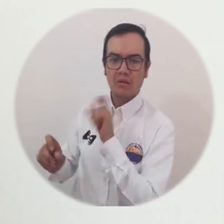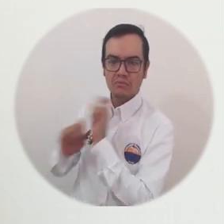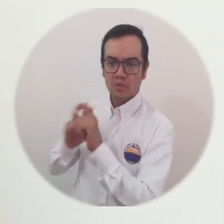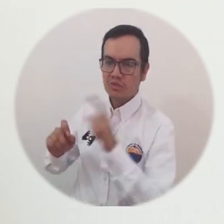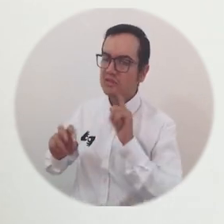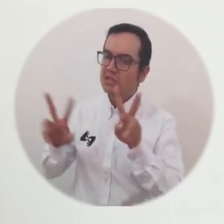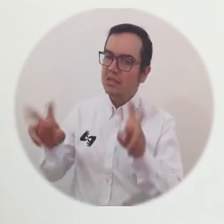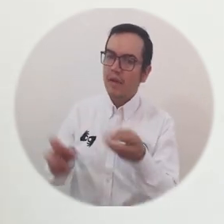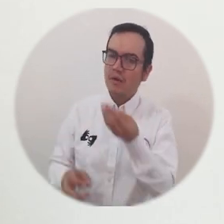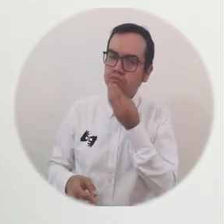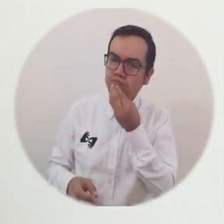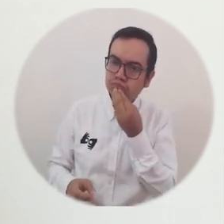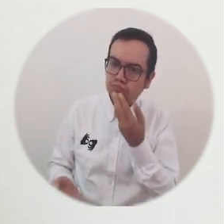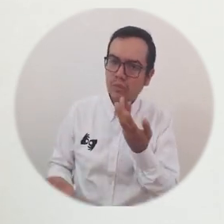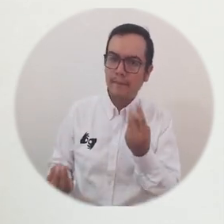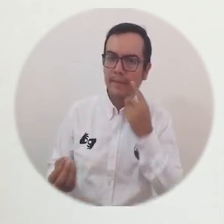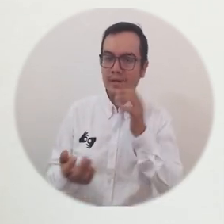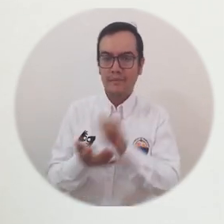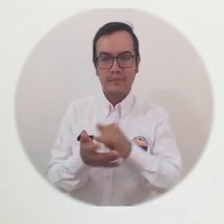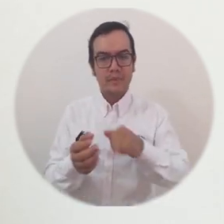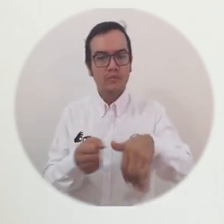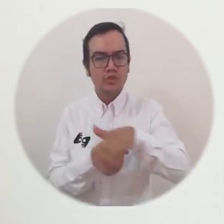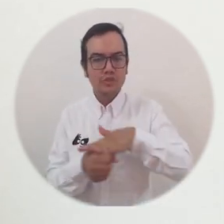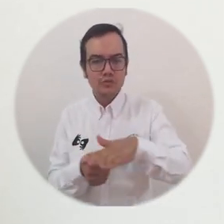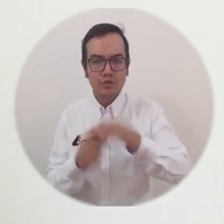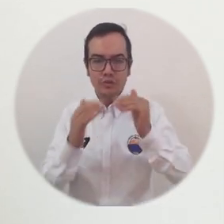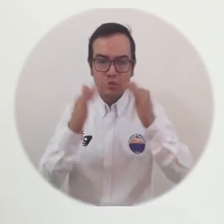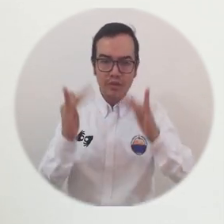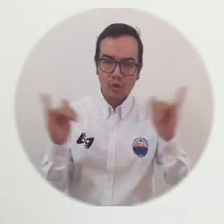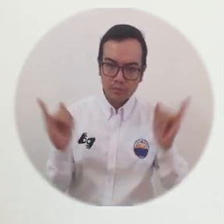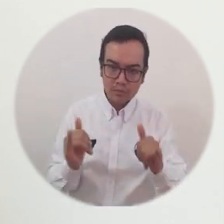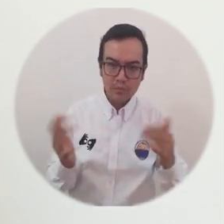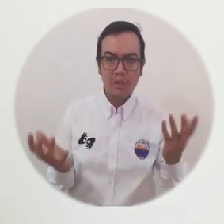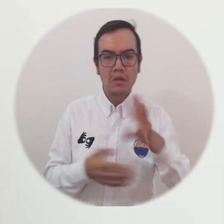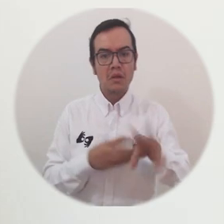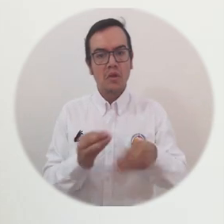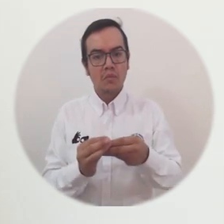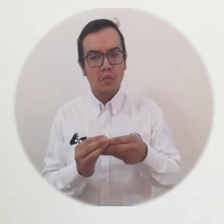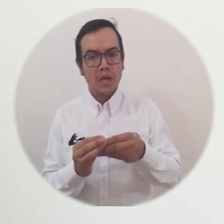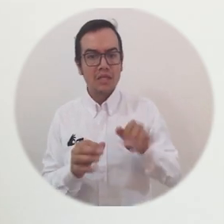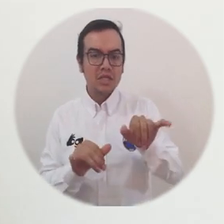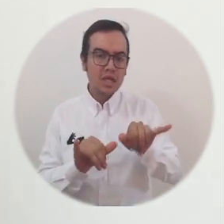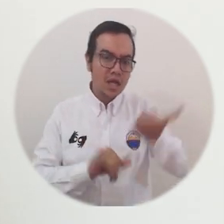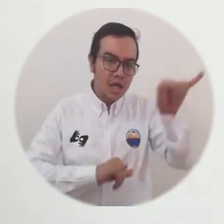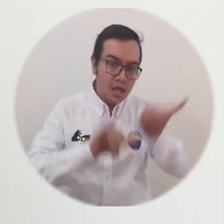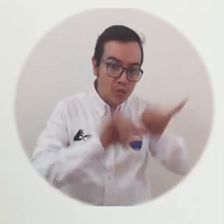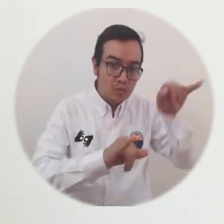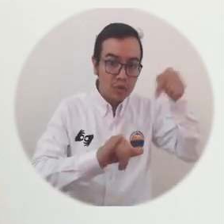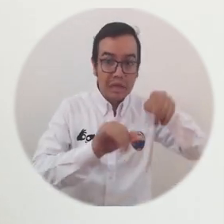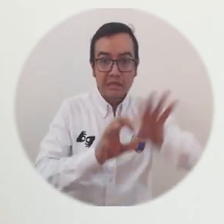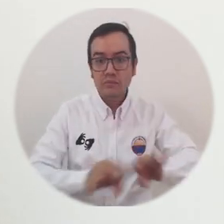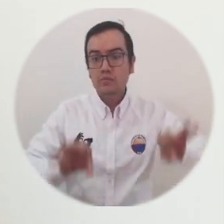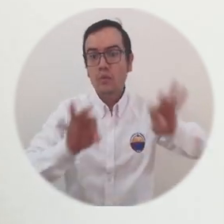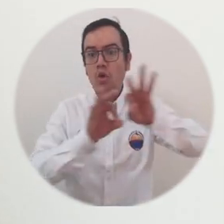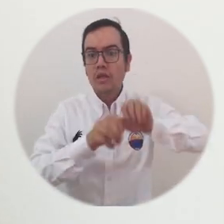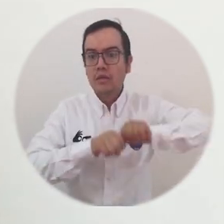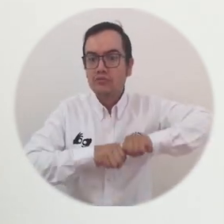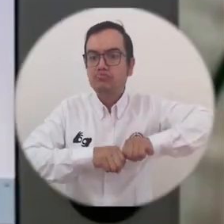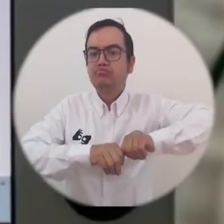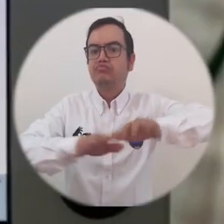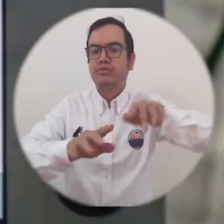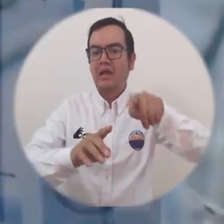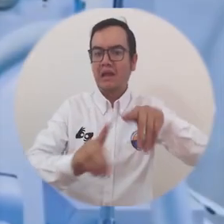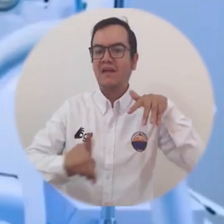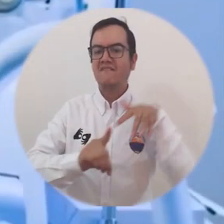con la alimentación que deben tener durante este proceso de cuarentena si realmente los aeropuertos jugaron un papel fundamental